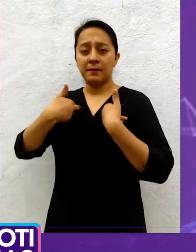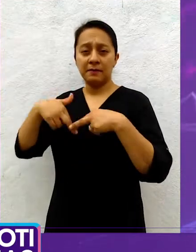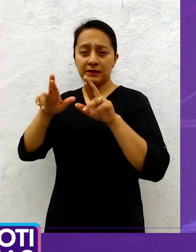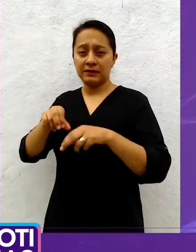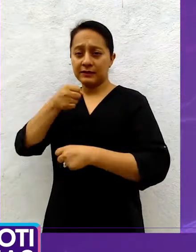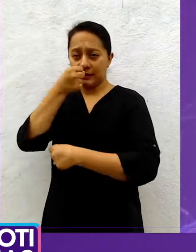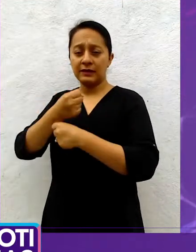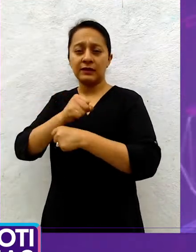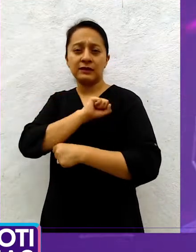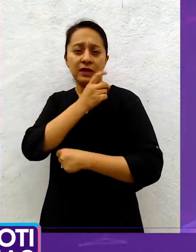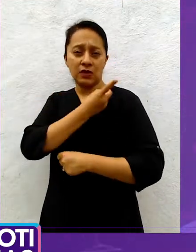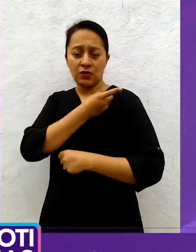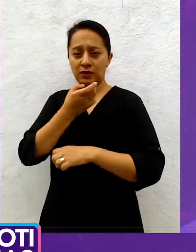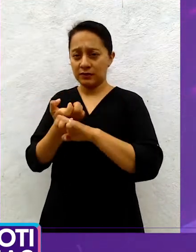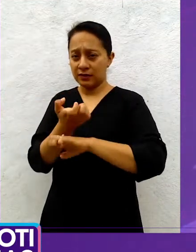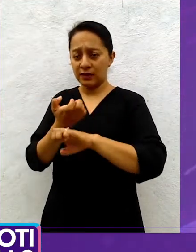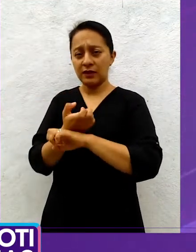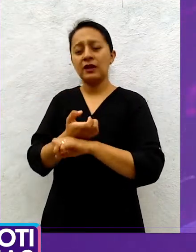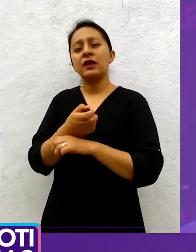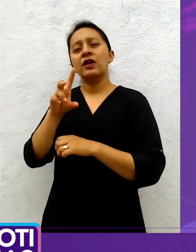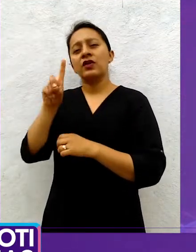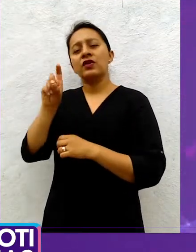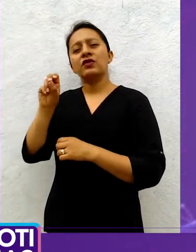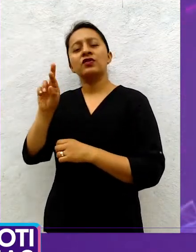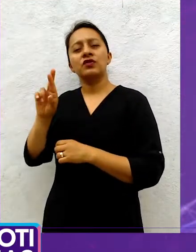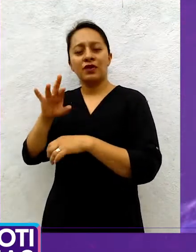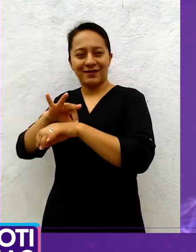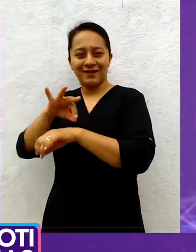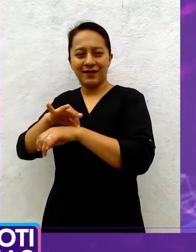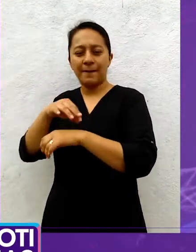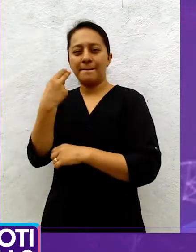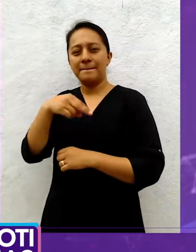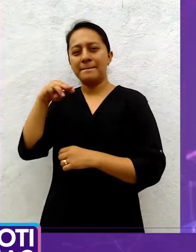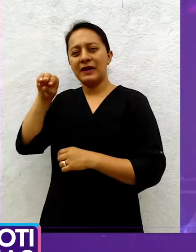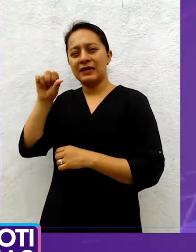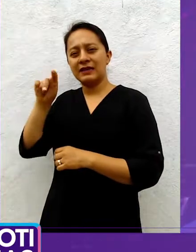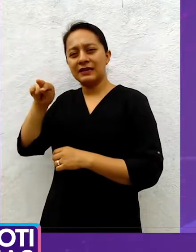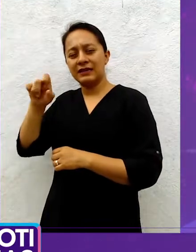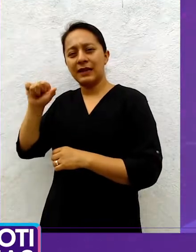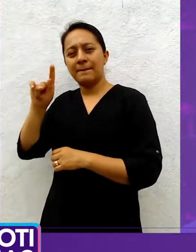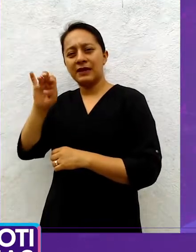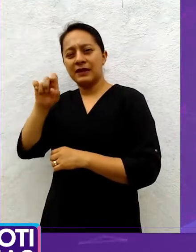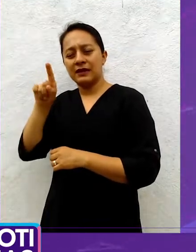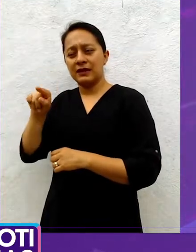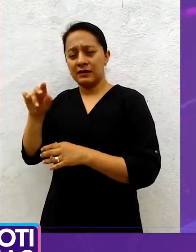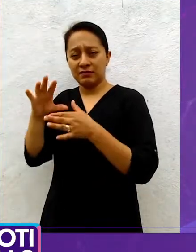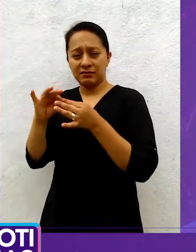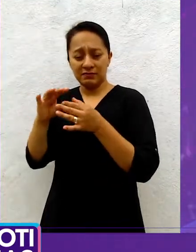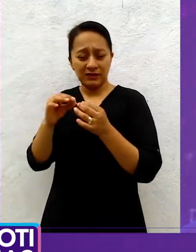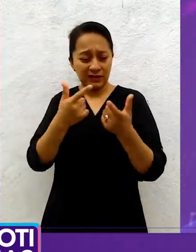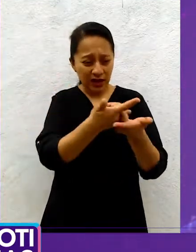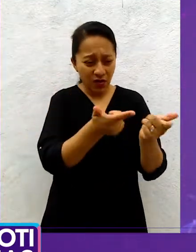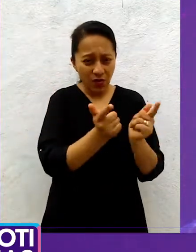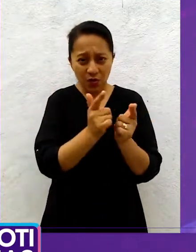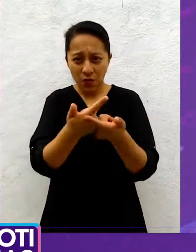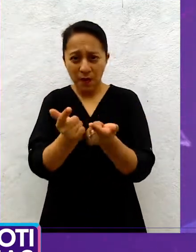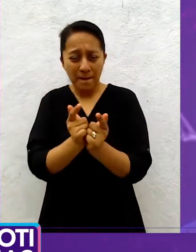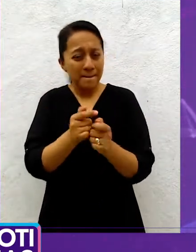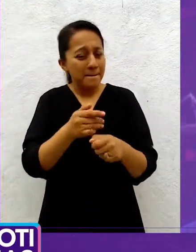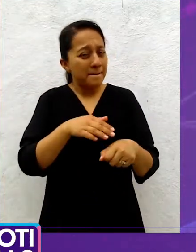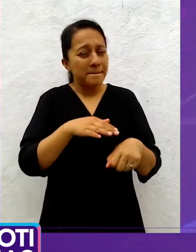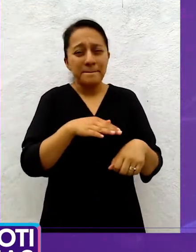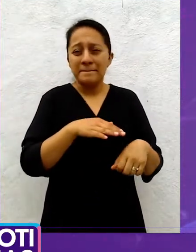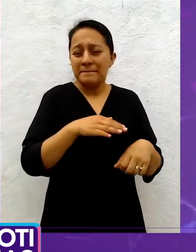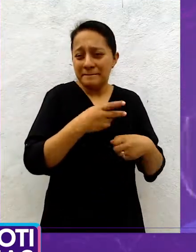Rendón, expresó que los grupos de mayor riesgo por complicaciones por la enfermedad del coronavirus 19 son las personas con diabetes,